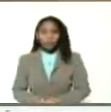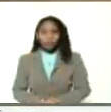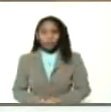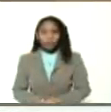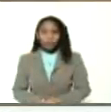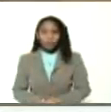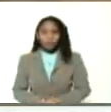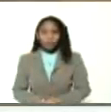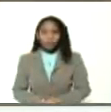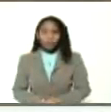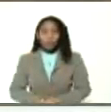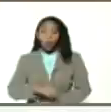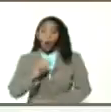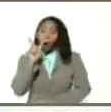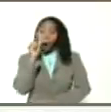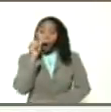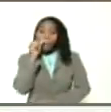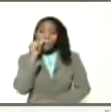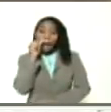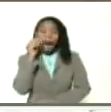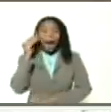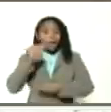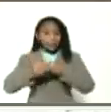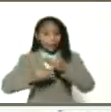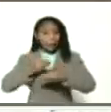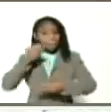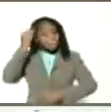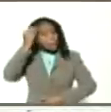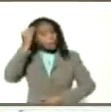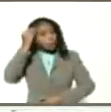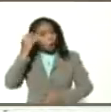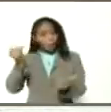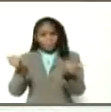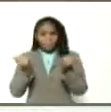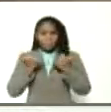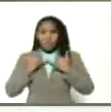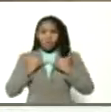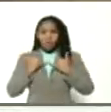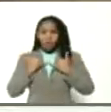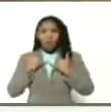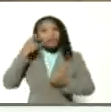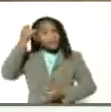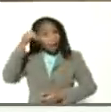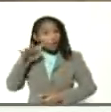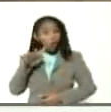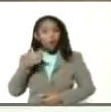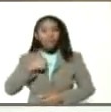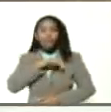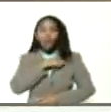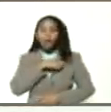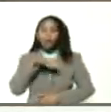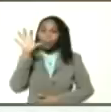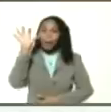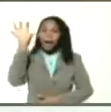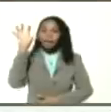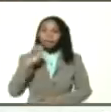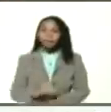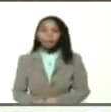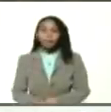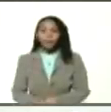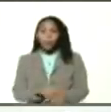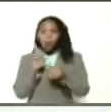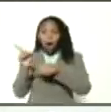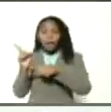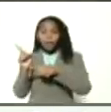Por un hombre que creyó en sí mismo y creyó en nuestro país. Por eso